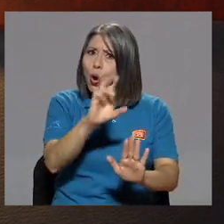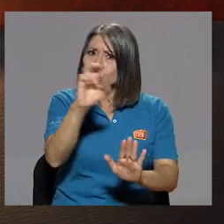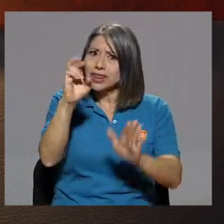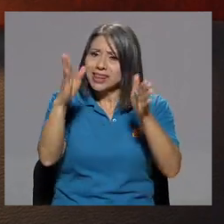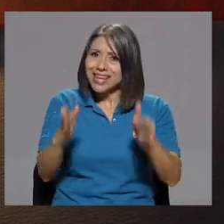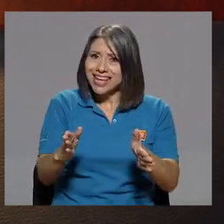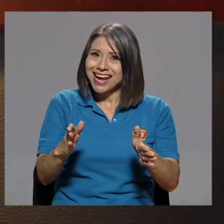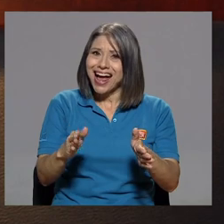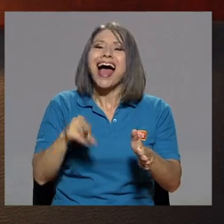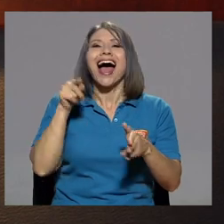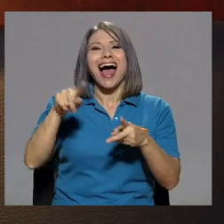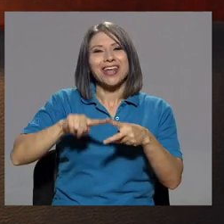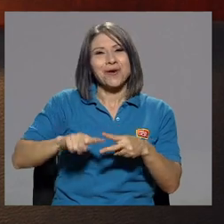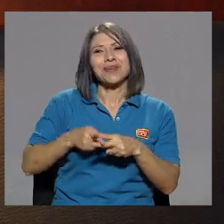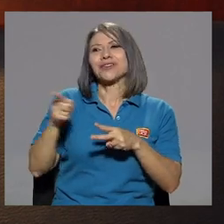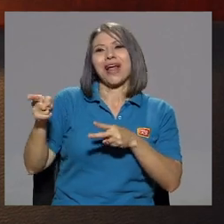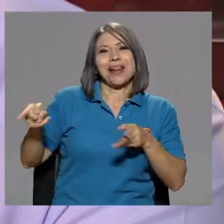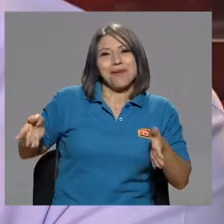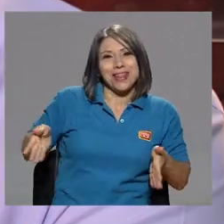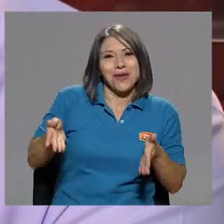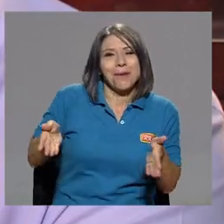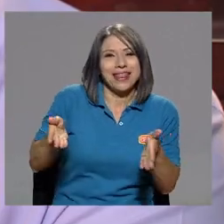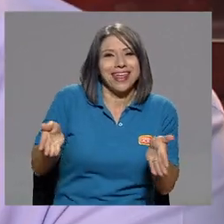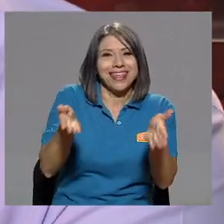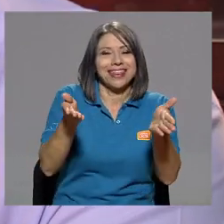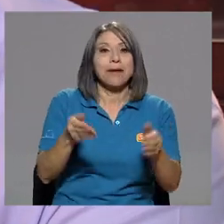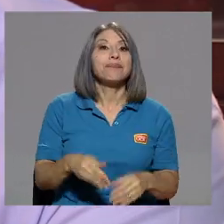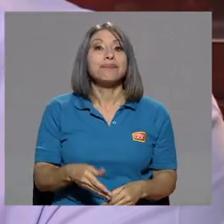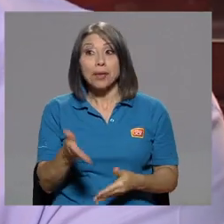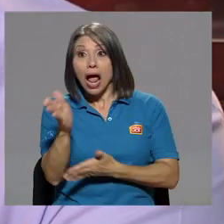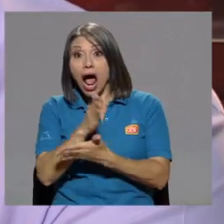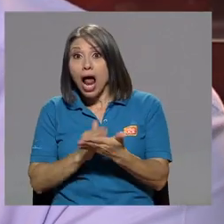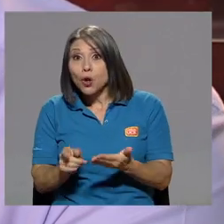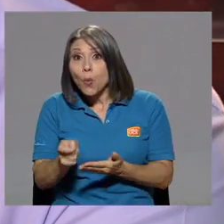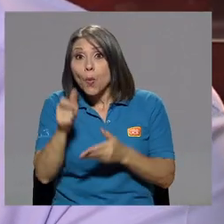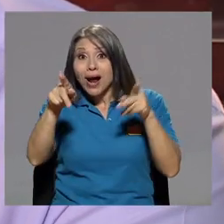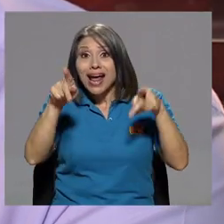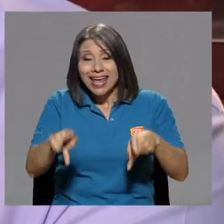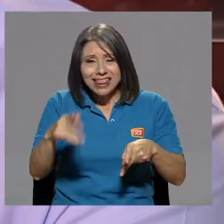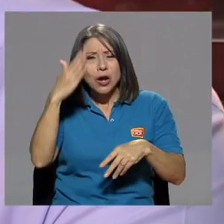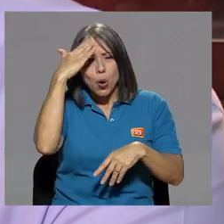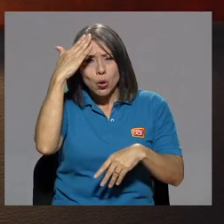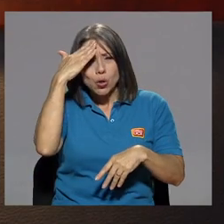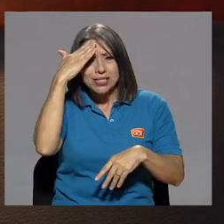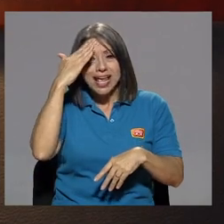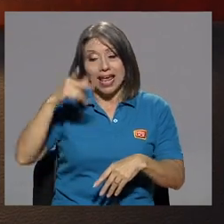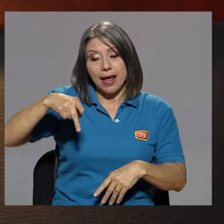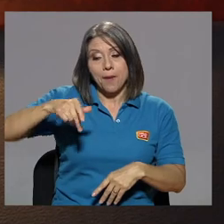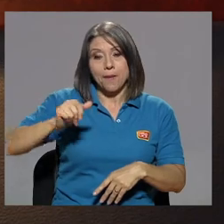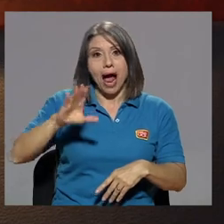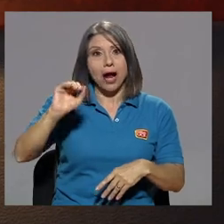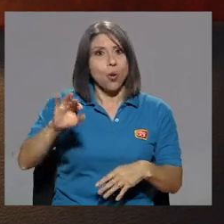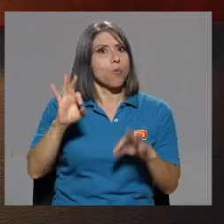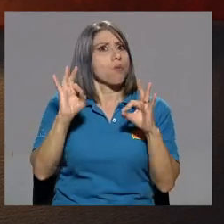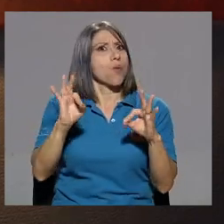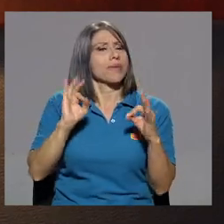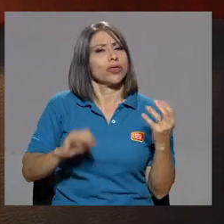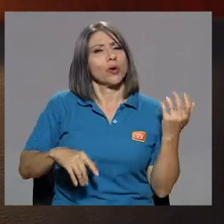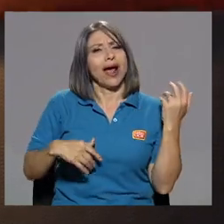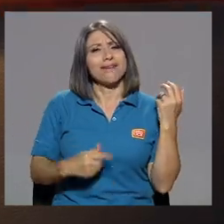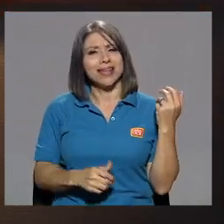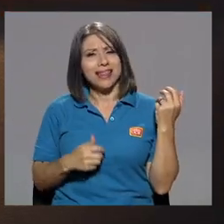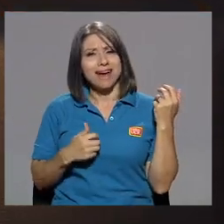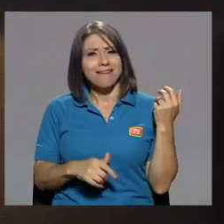Vea, ahí comenzó la patadita. Y algo curioso y que poca gente conoce es que Don Paco tocaba muy bien guitarra. Pero